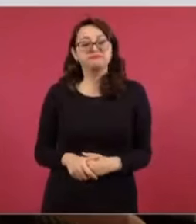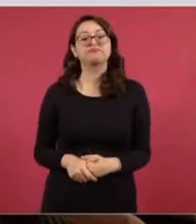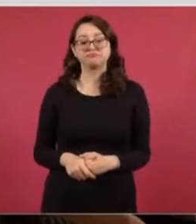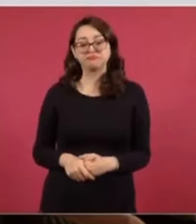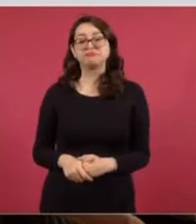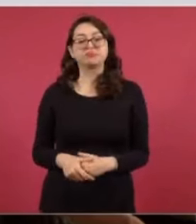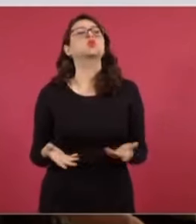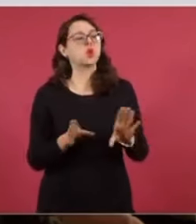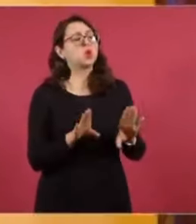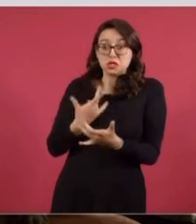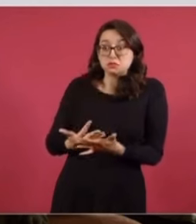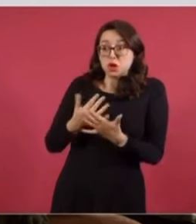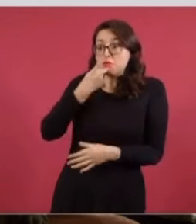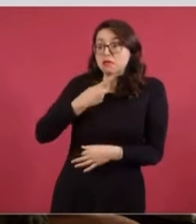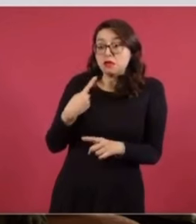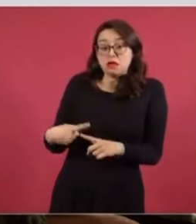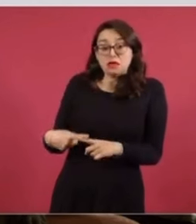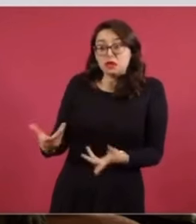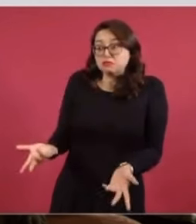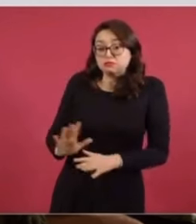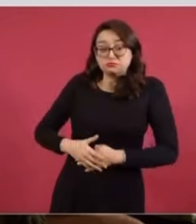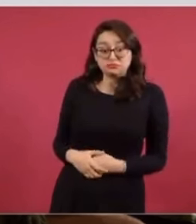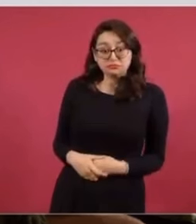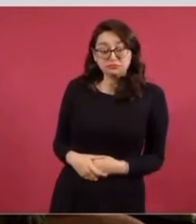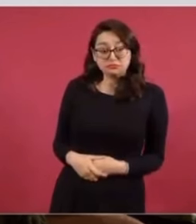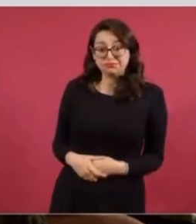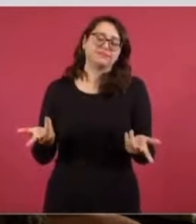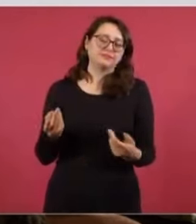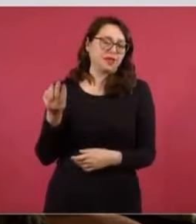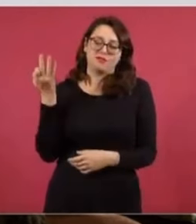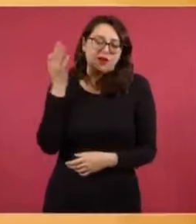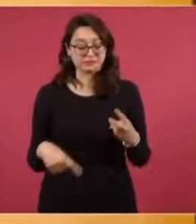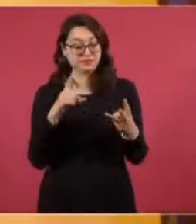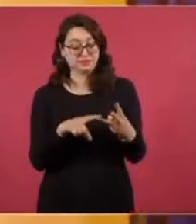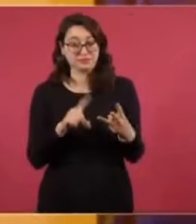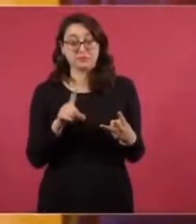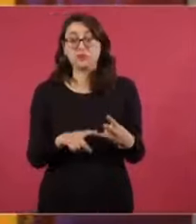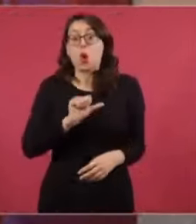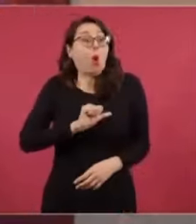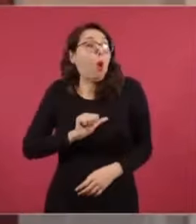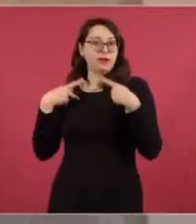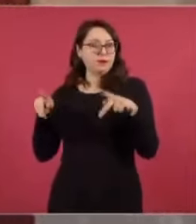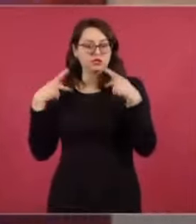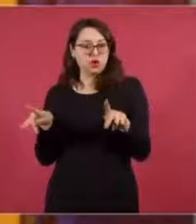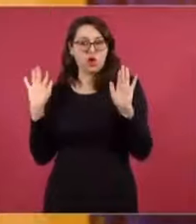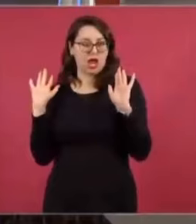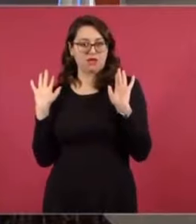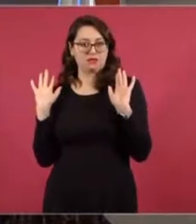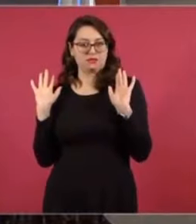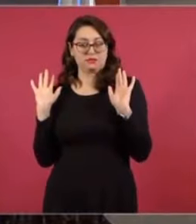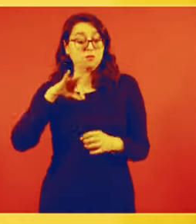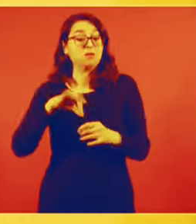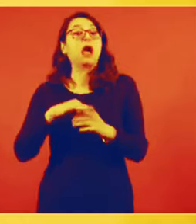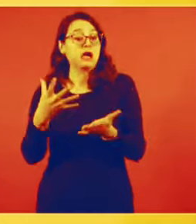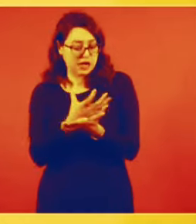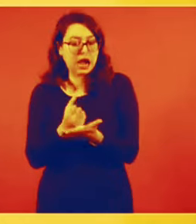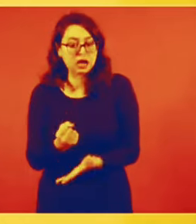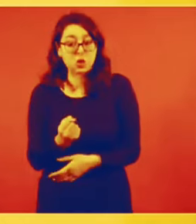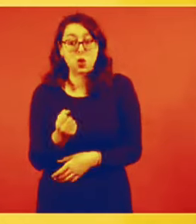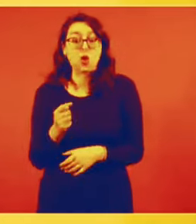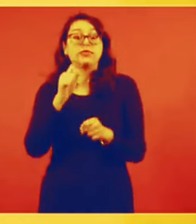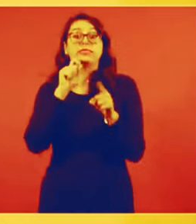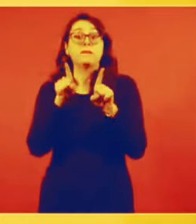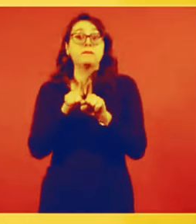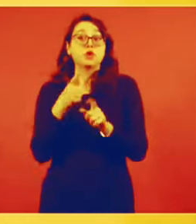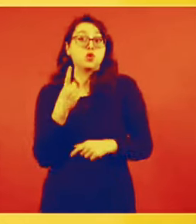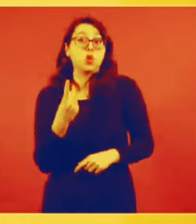¿Cómo responden a ese testimonio? Claro que es falso. Tres, otro informante relató que tras la elección del presidente, uno de